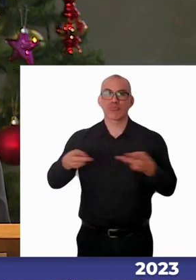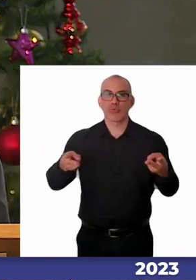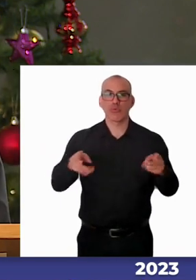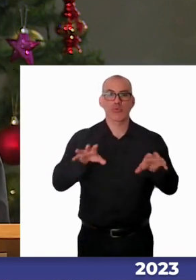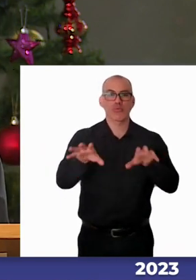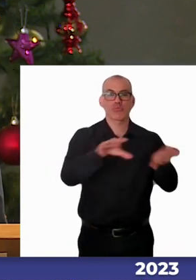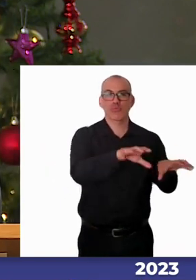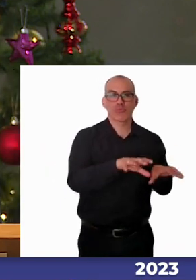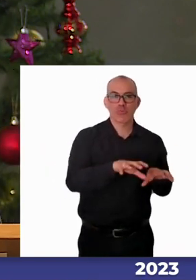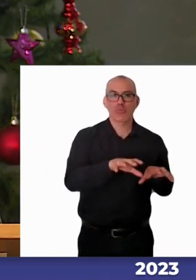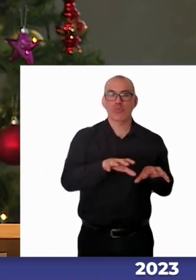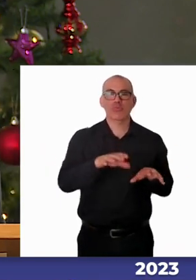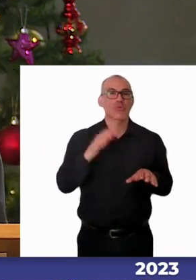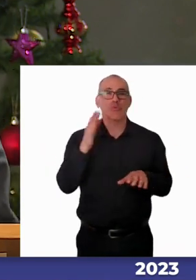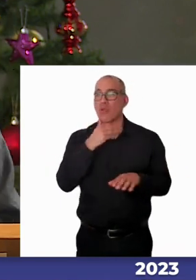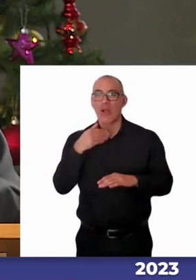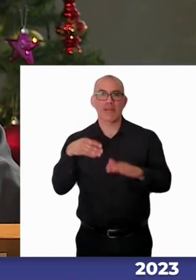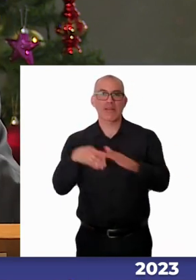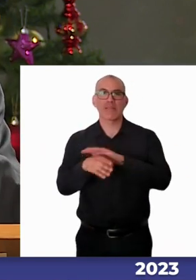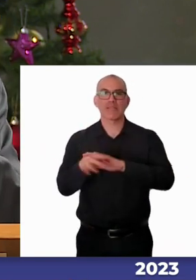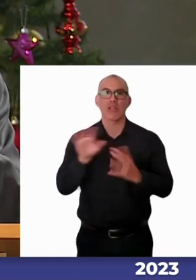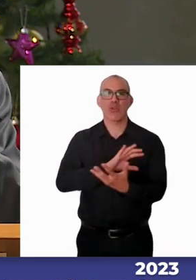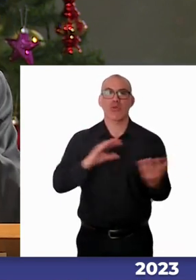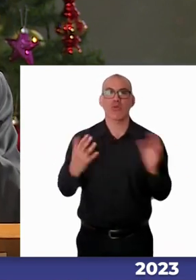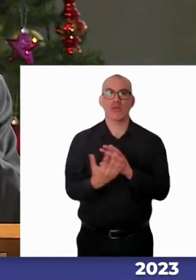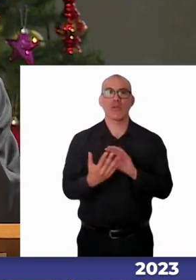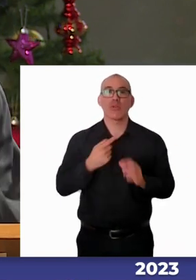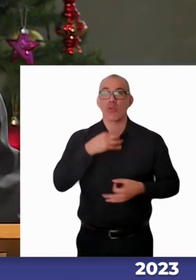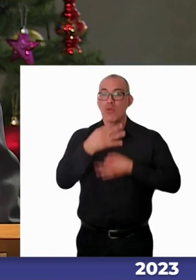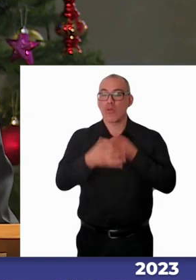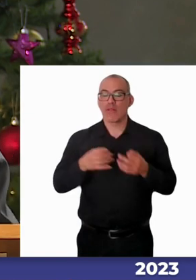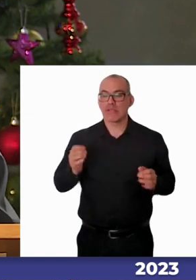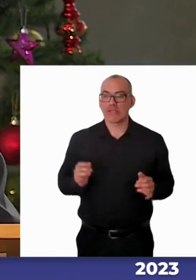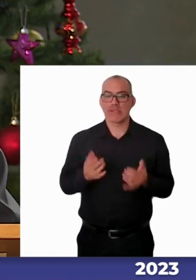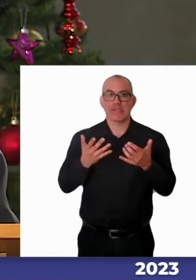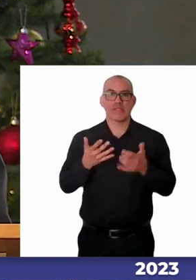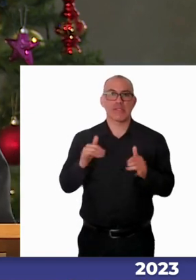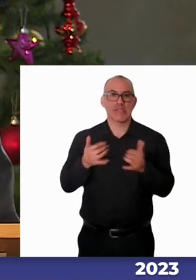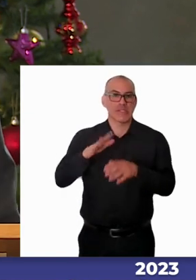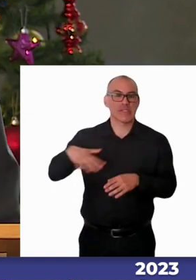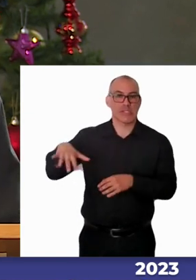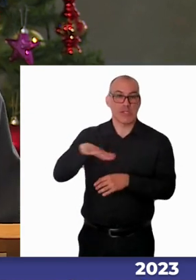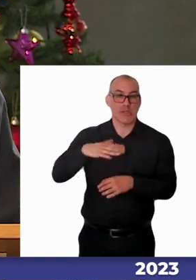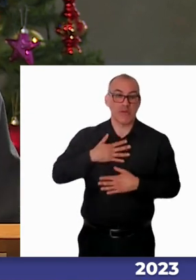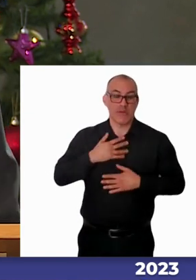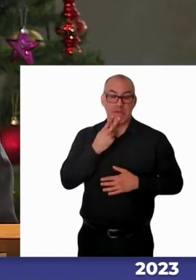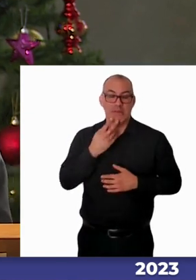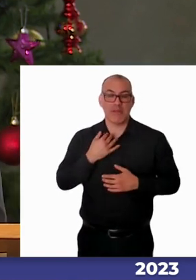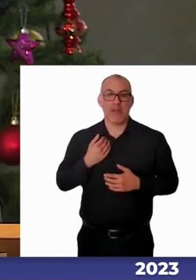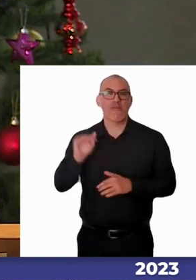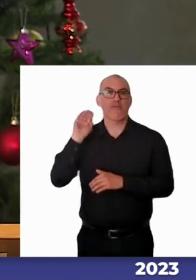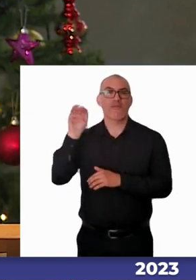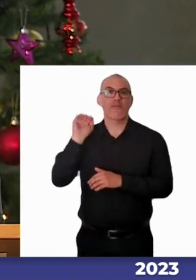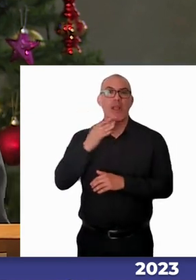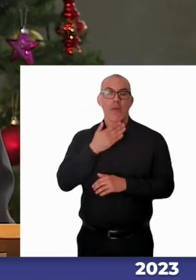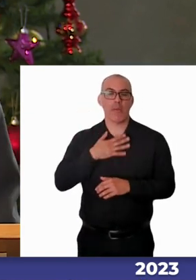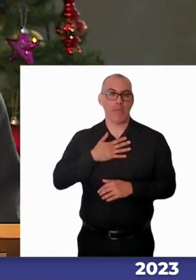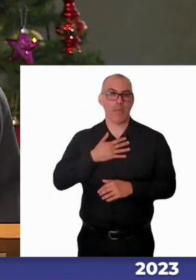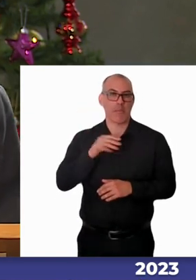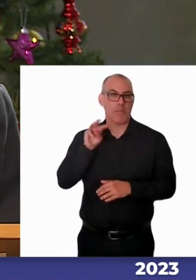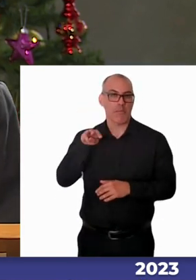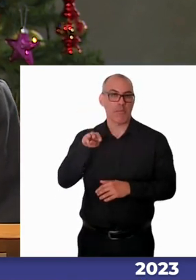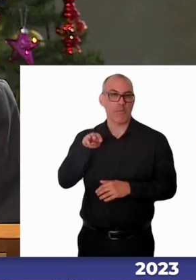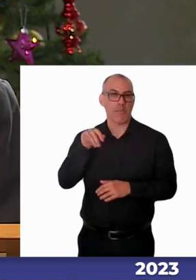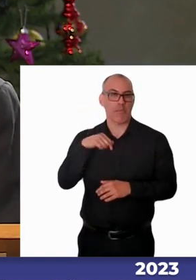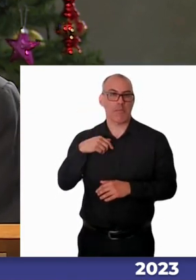universal. Yo voy a contar una anécdota. Hay un banco donde mi madre se paga su pensión y resulta que las cajas